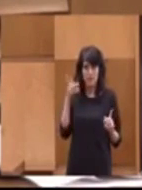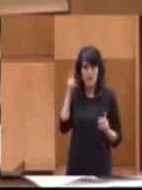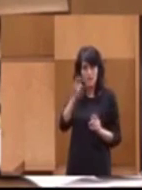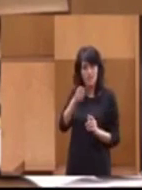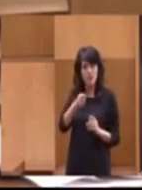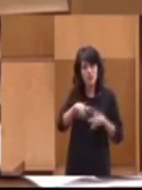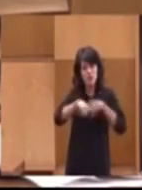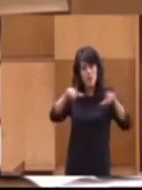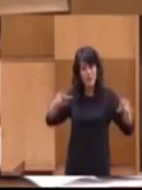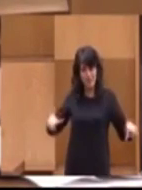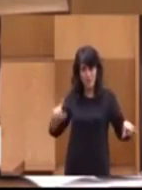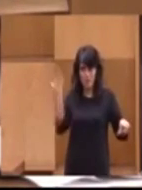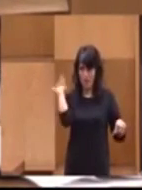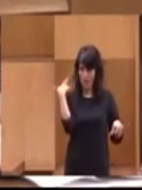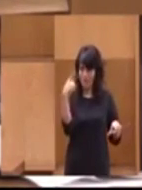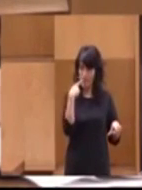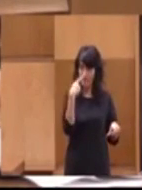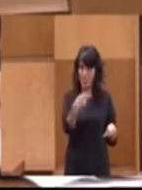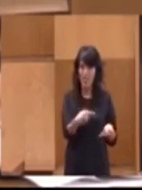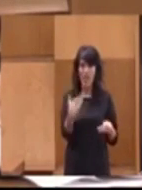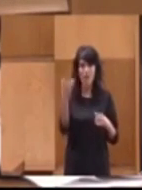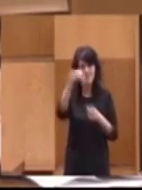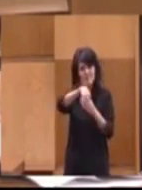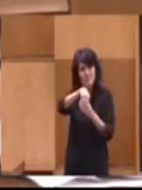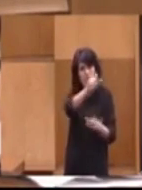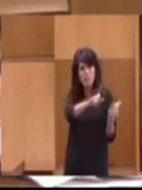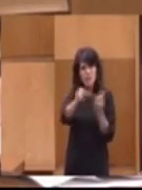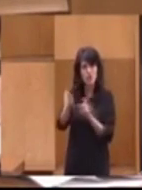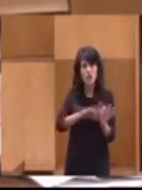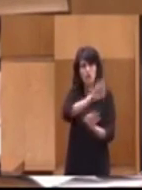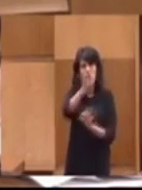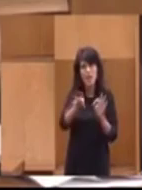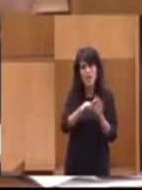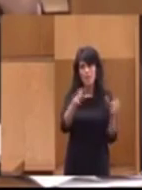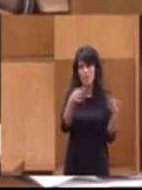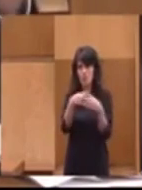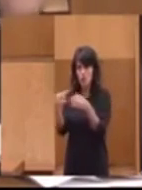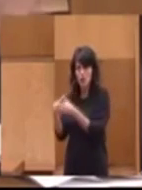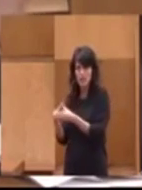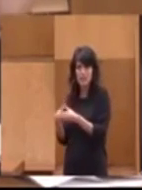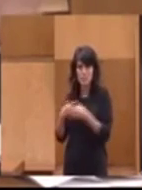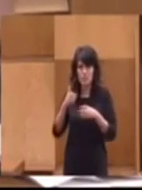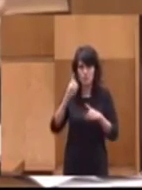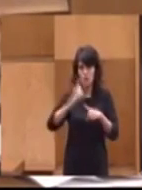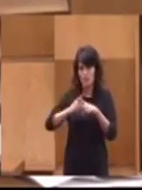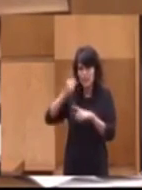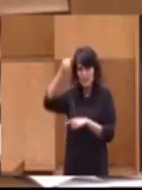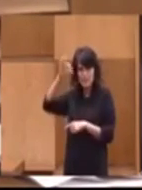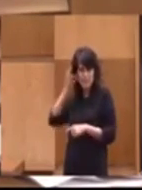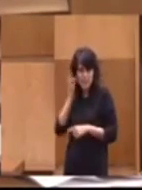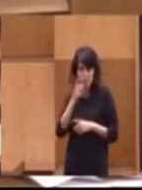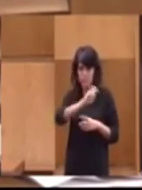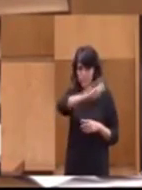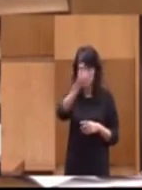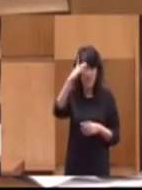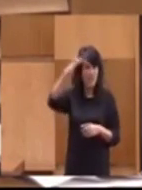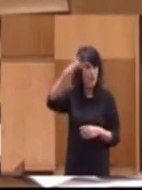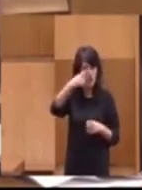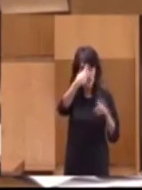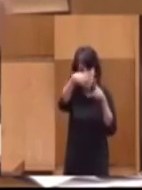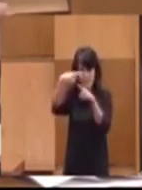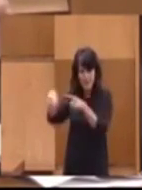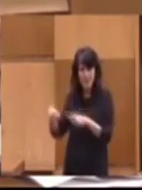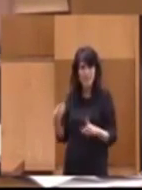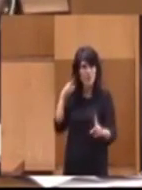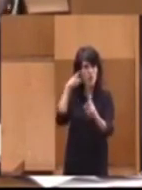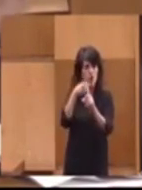plataforma que, como bien decía Joan, está constituida por personas, organizaciones colectivas, de distintos sesgos ideológicos y políticos, pero todos preocupados por una